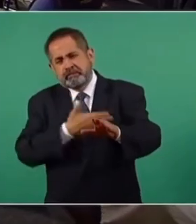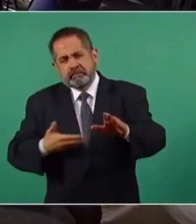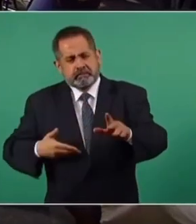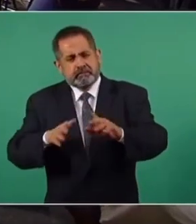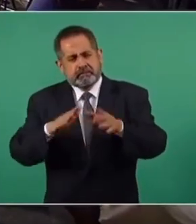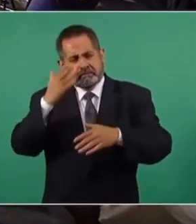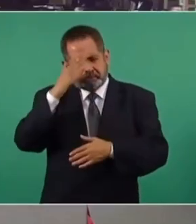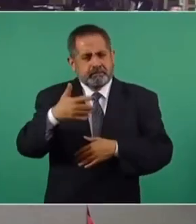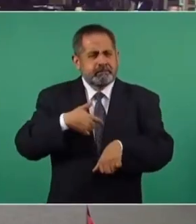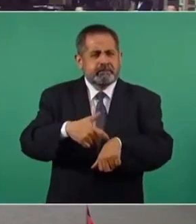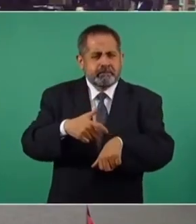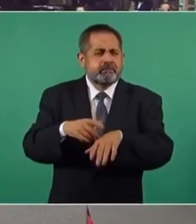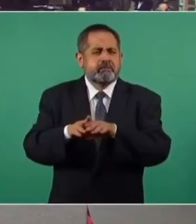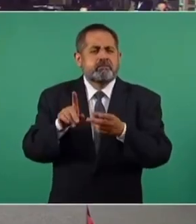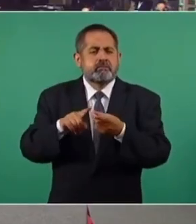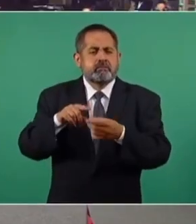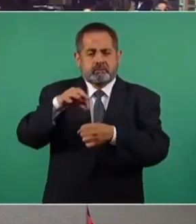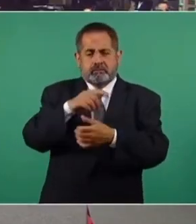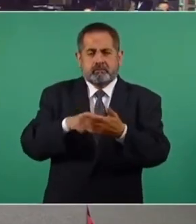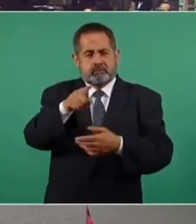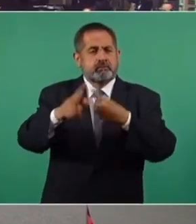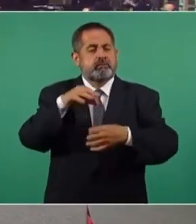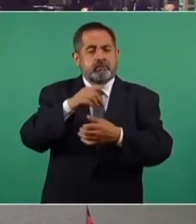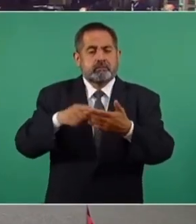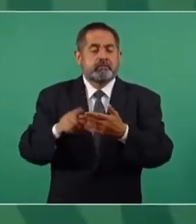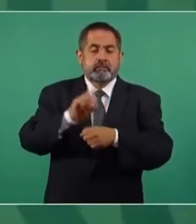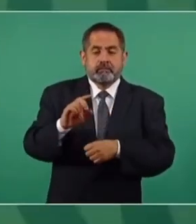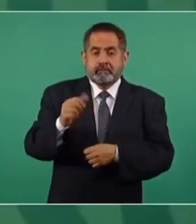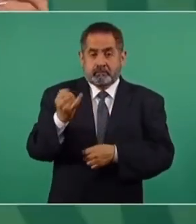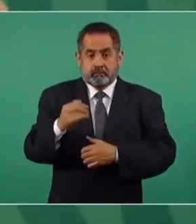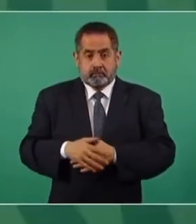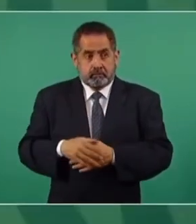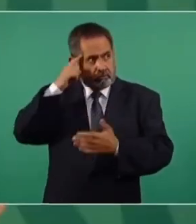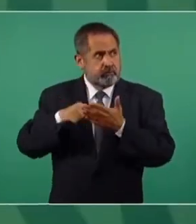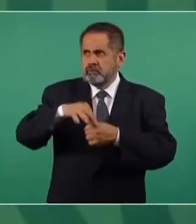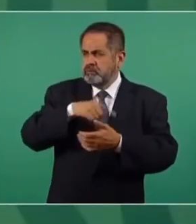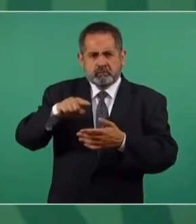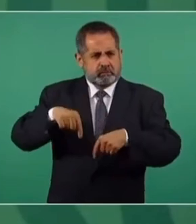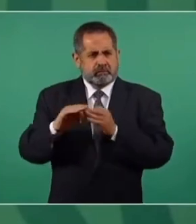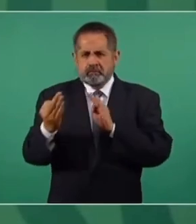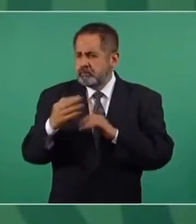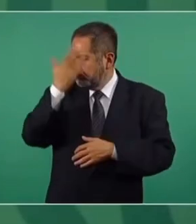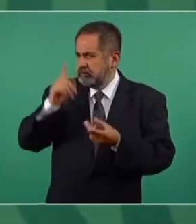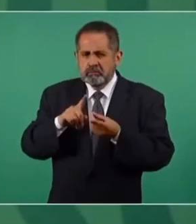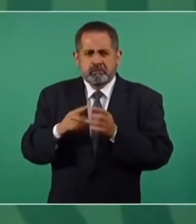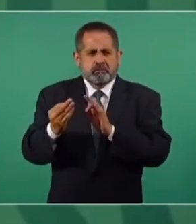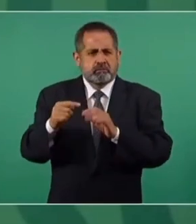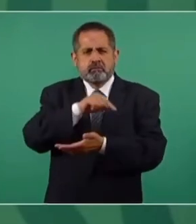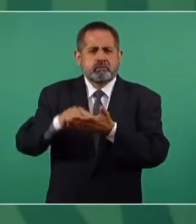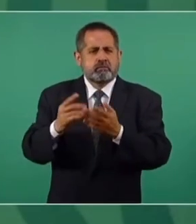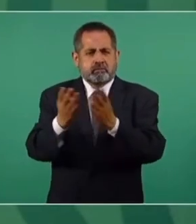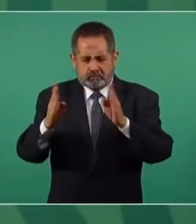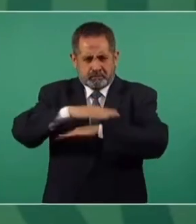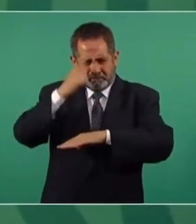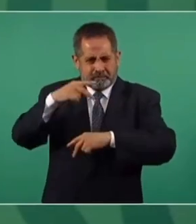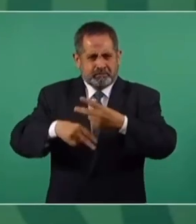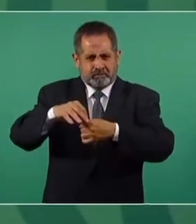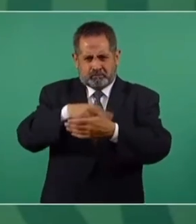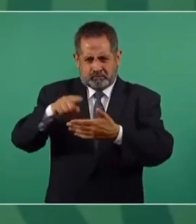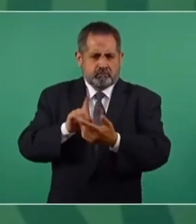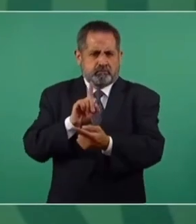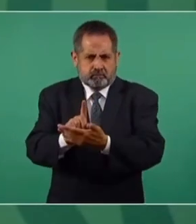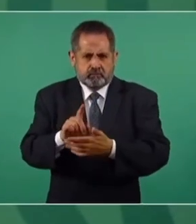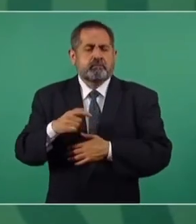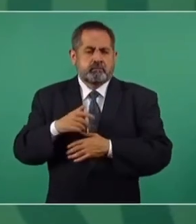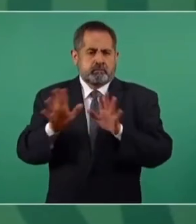¿Ya sabe a qué hora y en dónde va a votar el próximo 6 de junio? Tengo que votar aquí, cerca no sé de dónde va a poner la casilla, pero